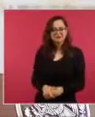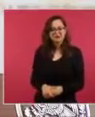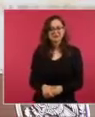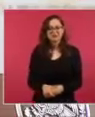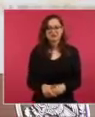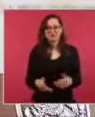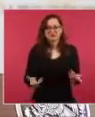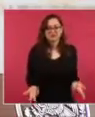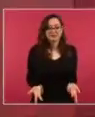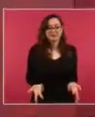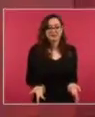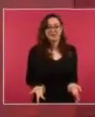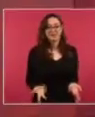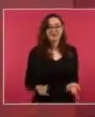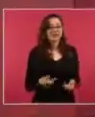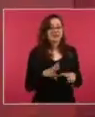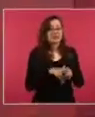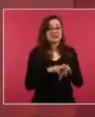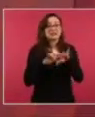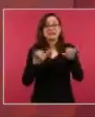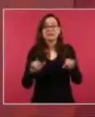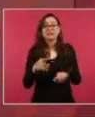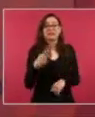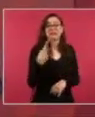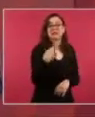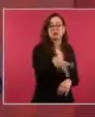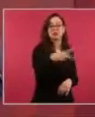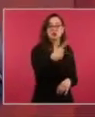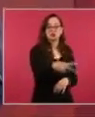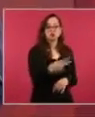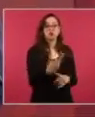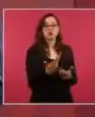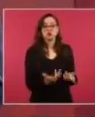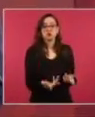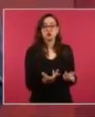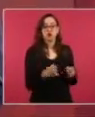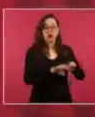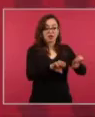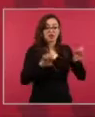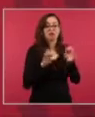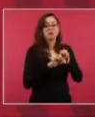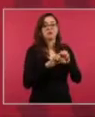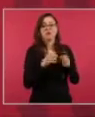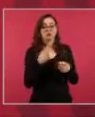a sus militantes. ¿Ustedes creen que les consultan?